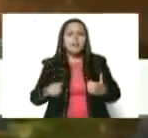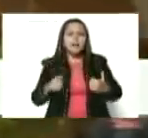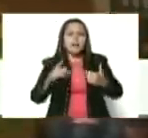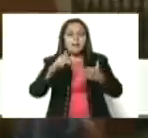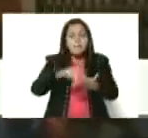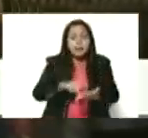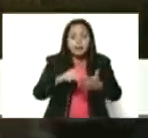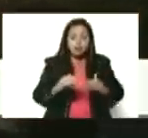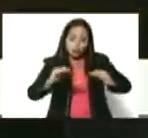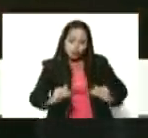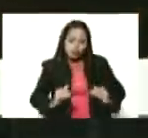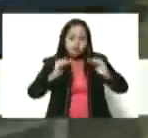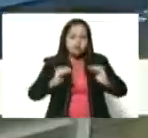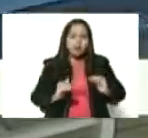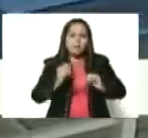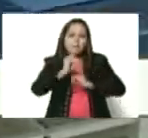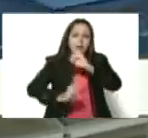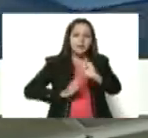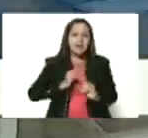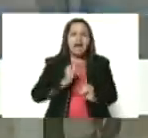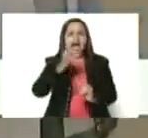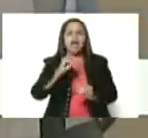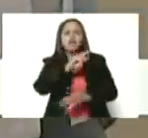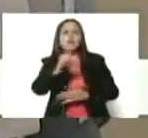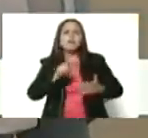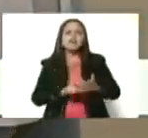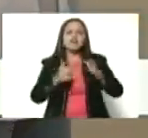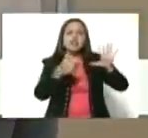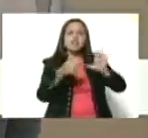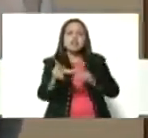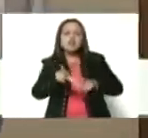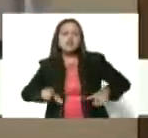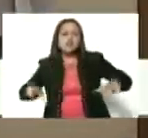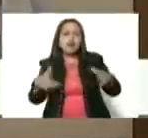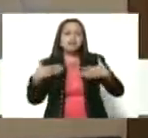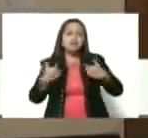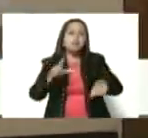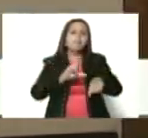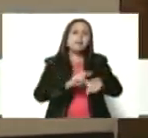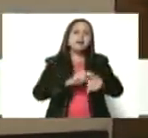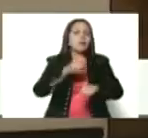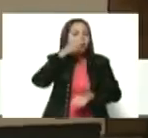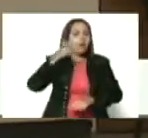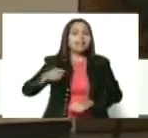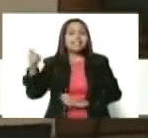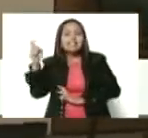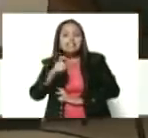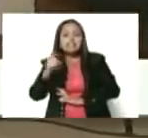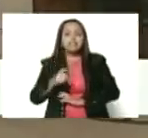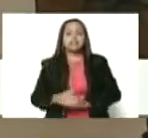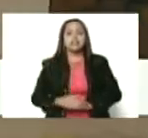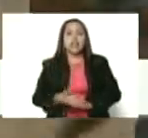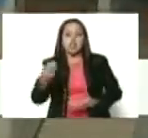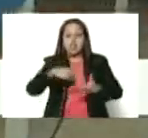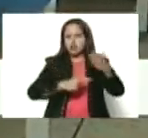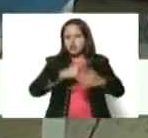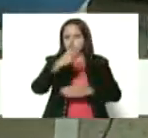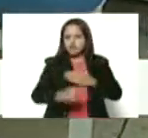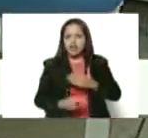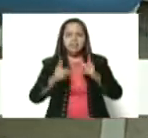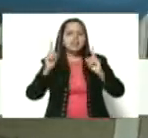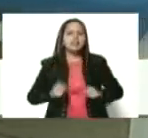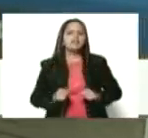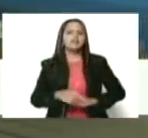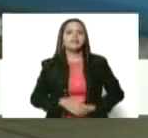Igualmente, esto va a completar los 60 consultorios médicos populares que se tiene para el plan. También